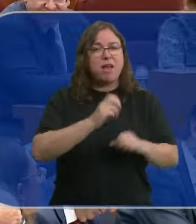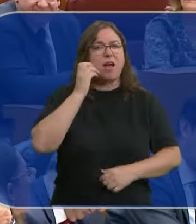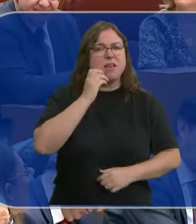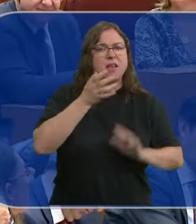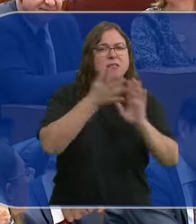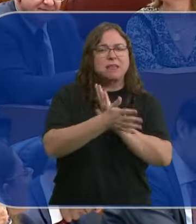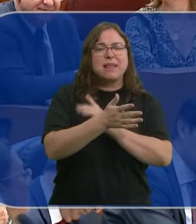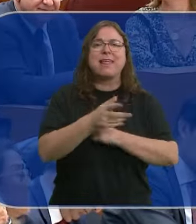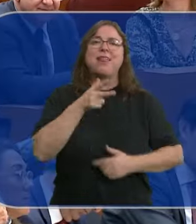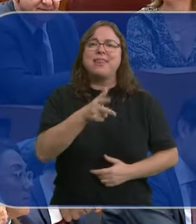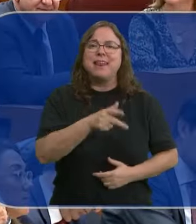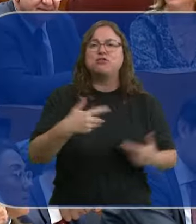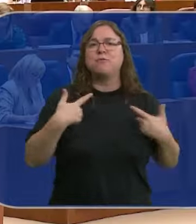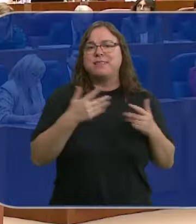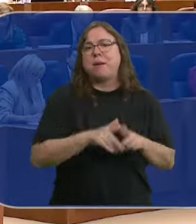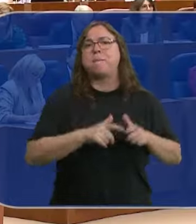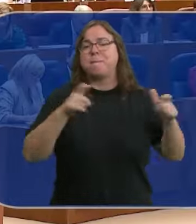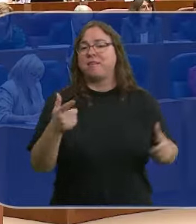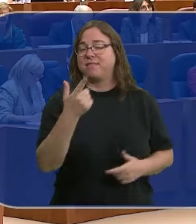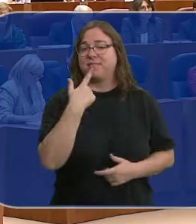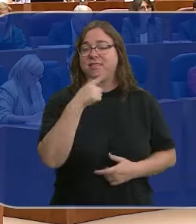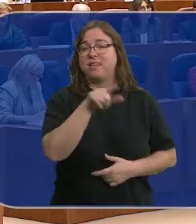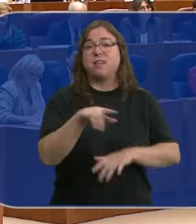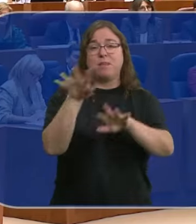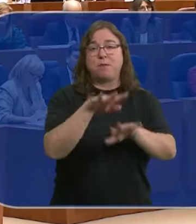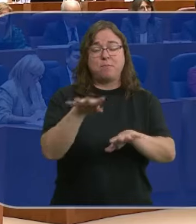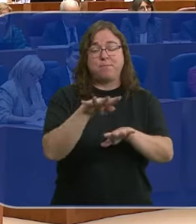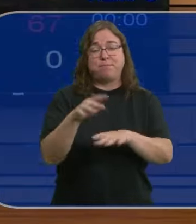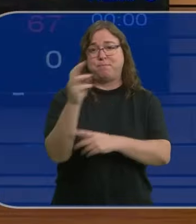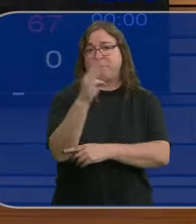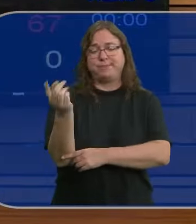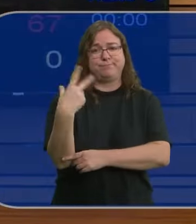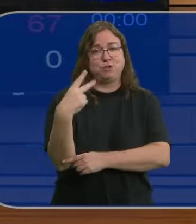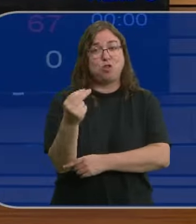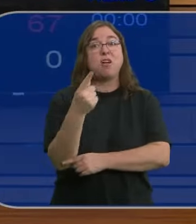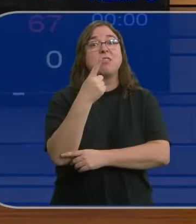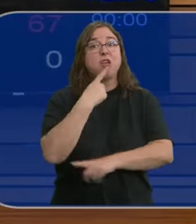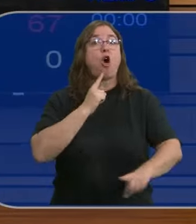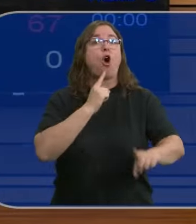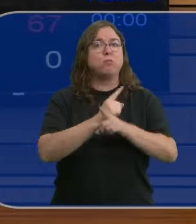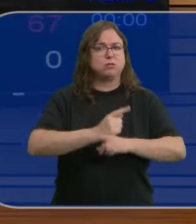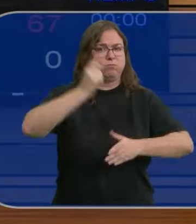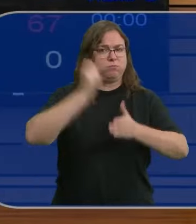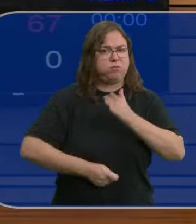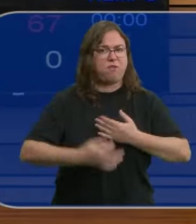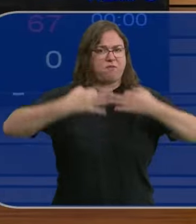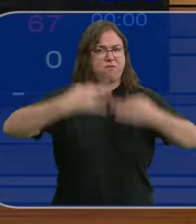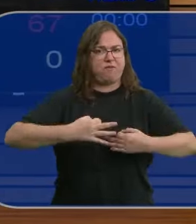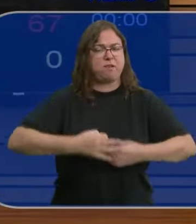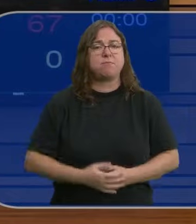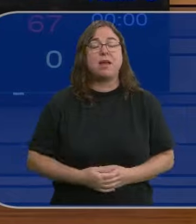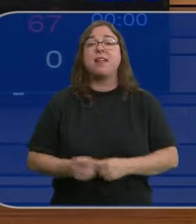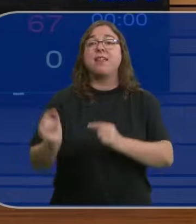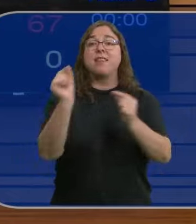ampliación de los derechos de las víctimas. No ha convencido al PP y ya le ha avisado. A partir de ahora su oposición será contundente y firme.